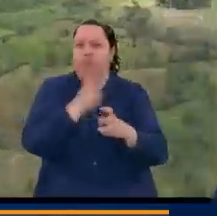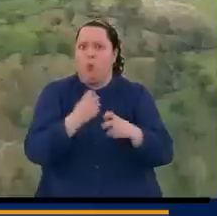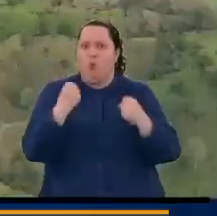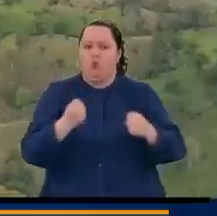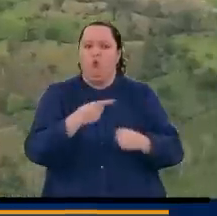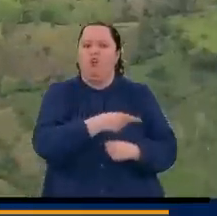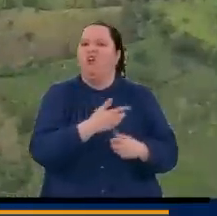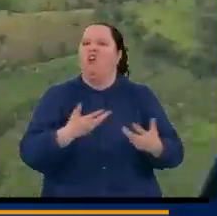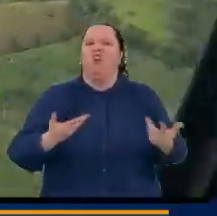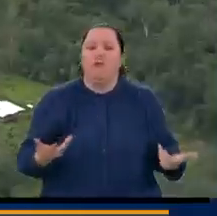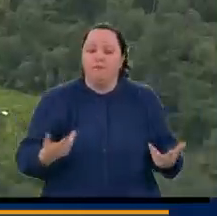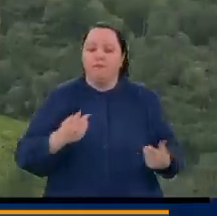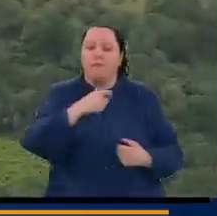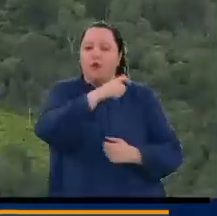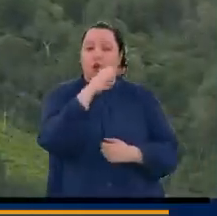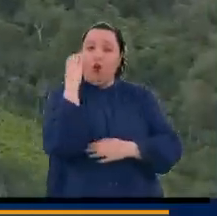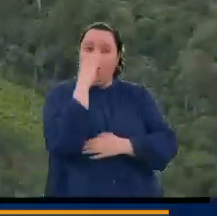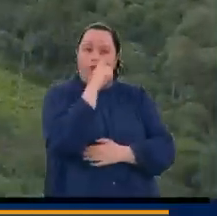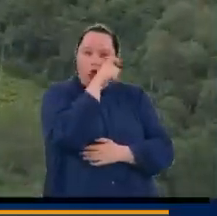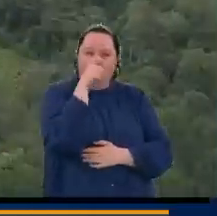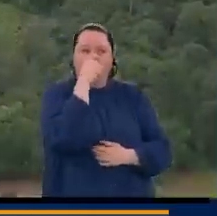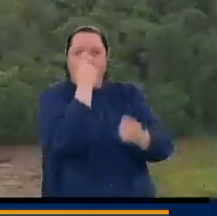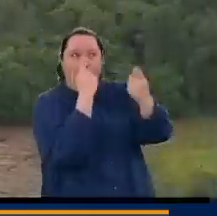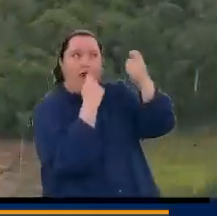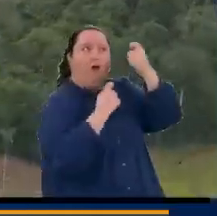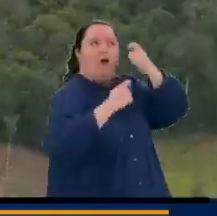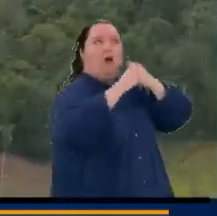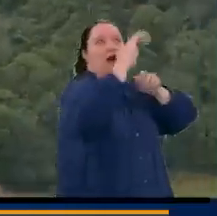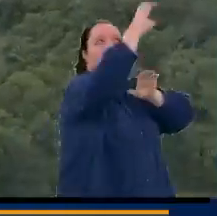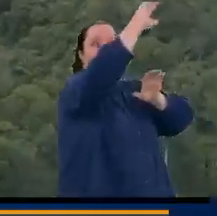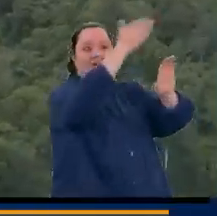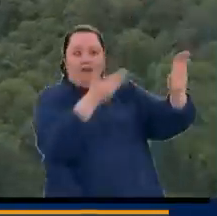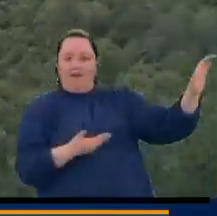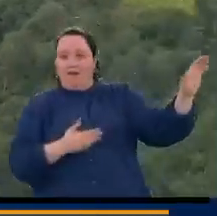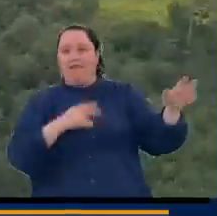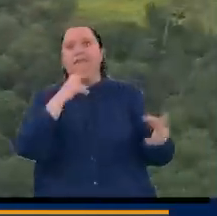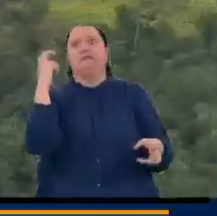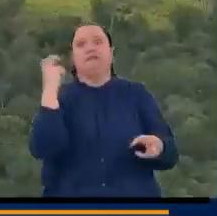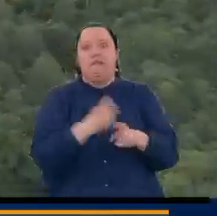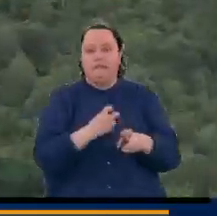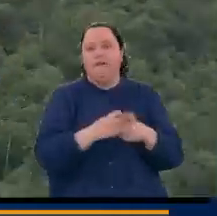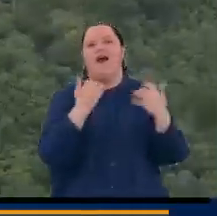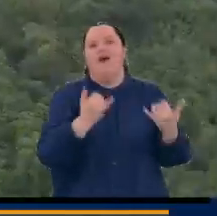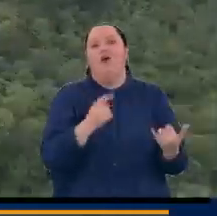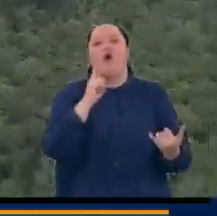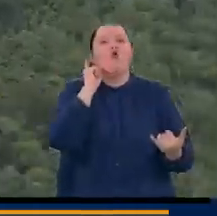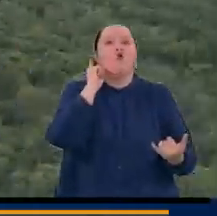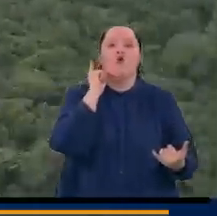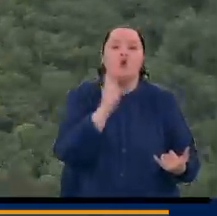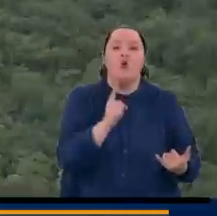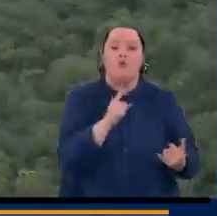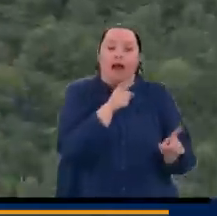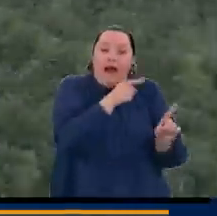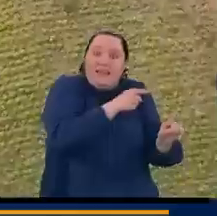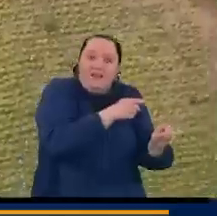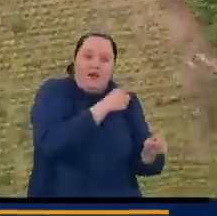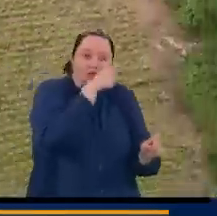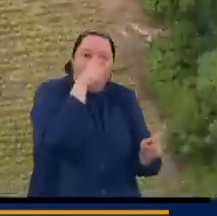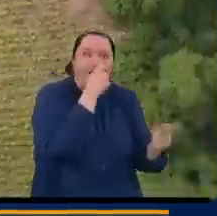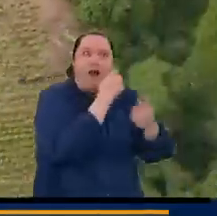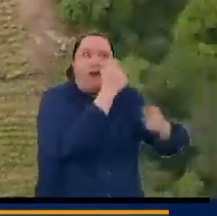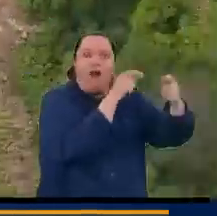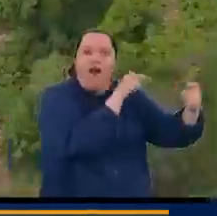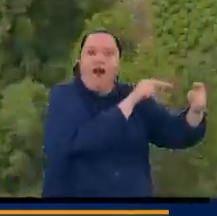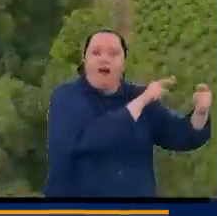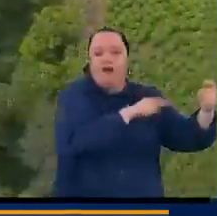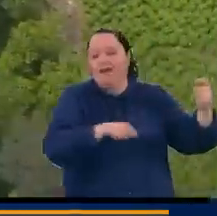sacar cocaína del país, y para entrar la plata de la cocaína del país, porque eso se combate es ahí, donde está la cocaína, no